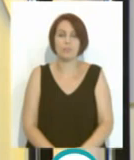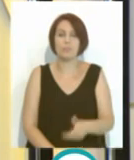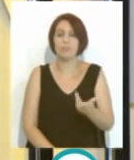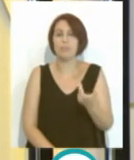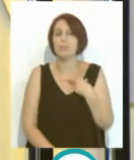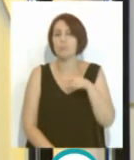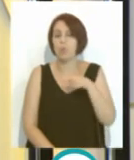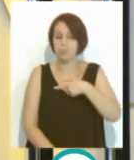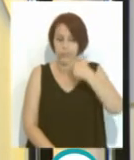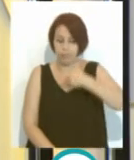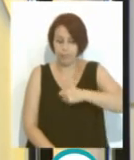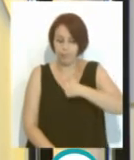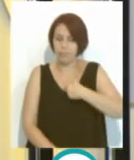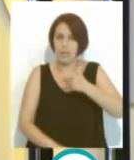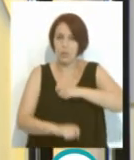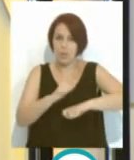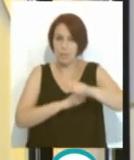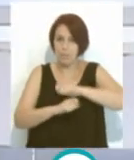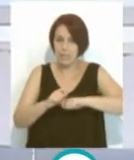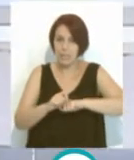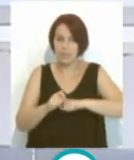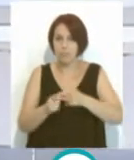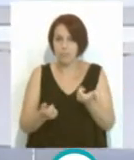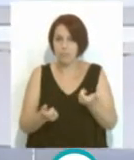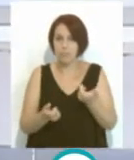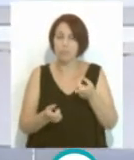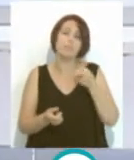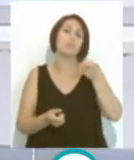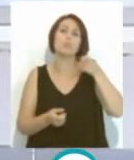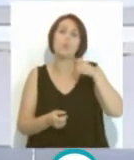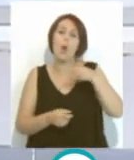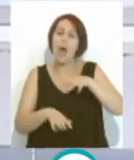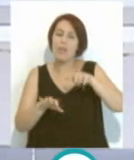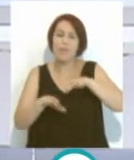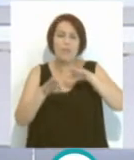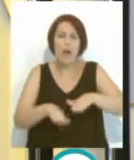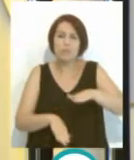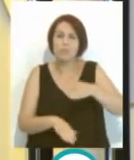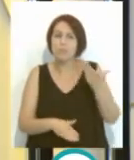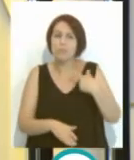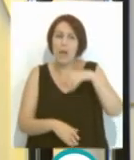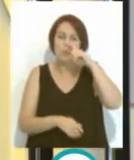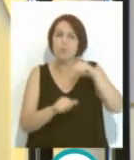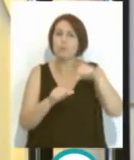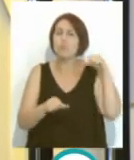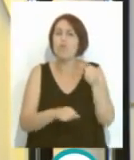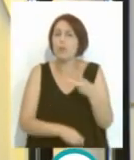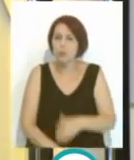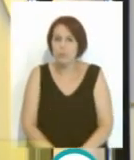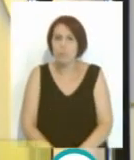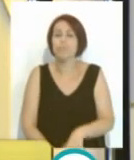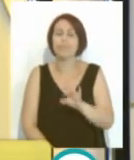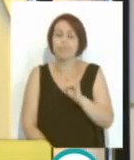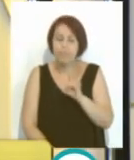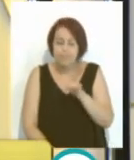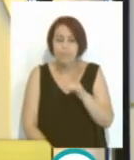Tú como integrante de la peña, también sos aficionado del Cádiz desde hace cuántos años. Pues sí, la verdad que el